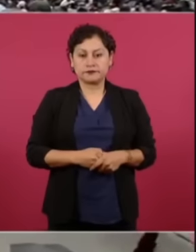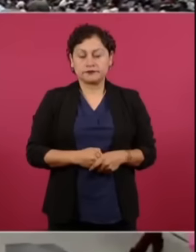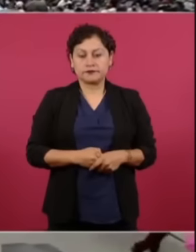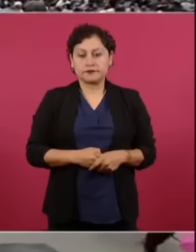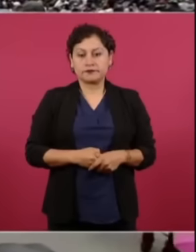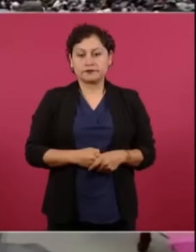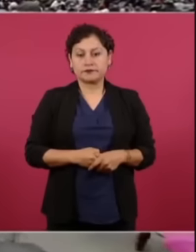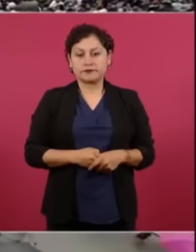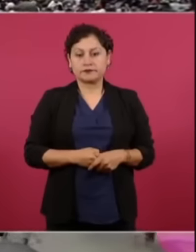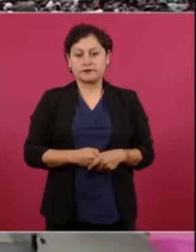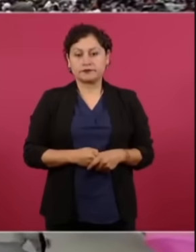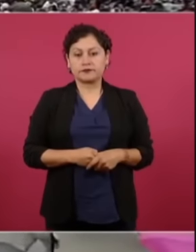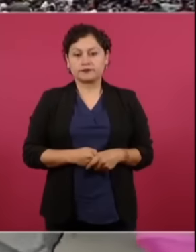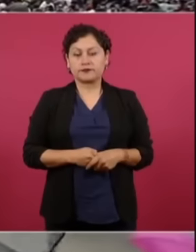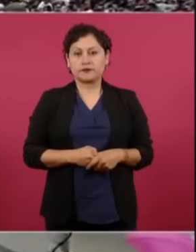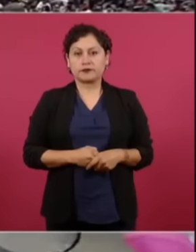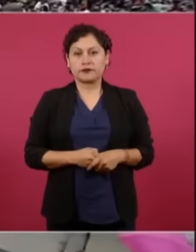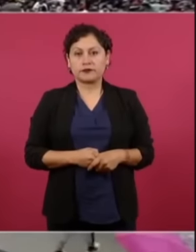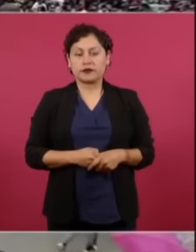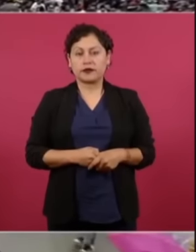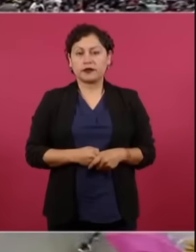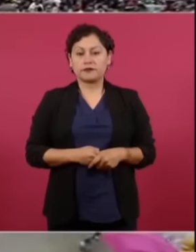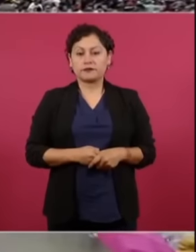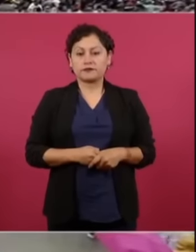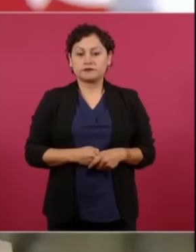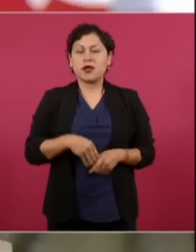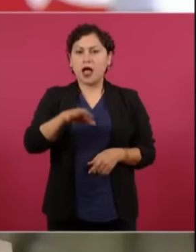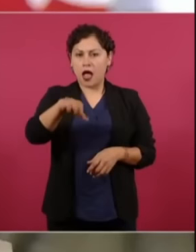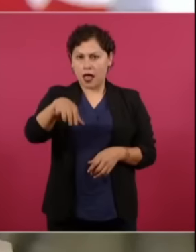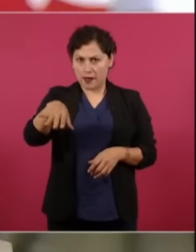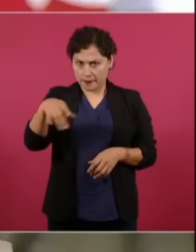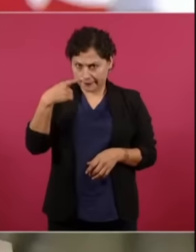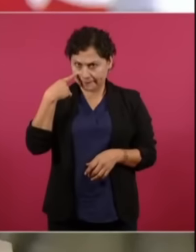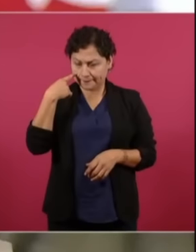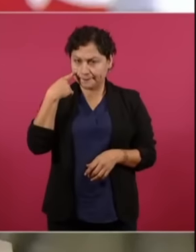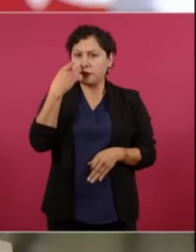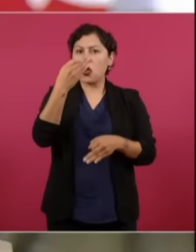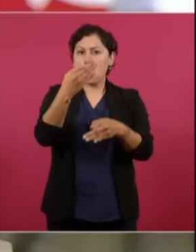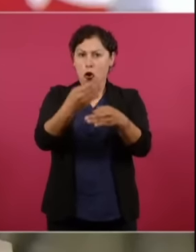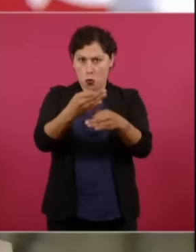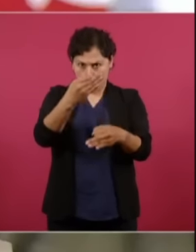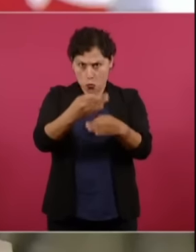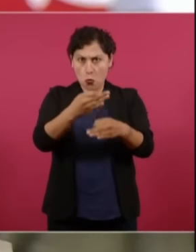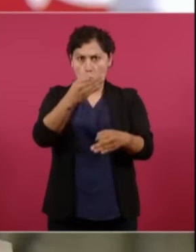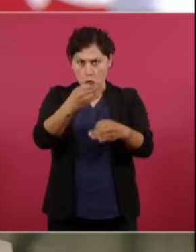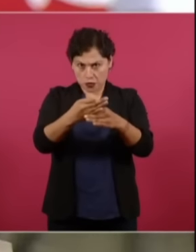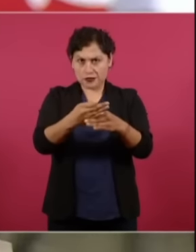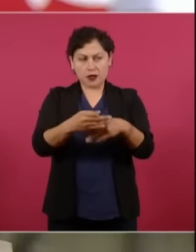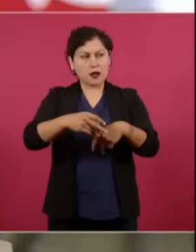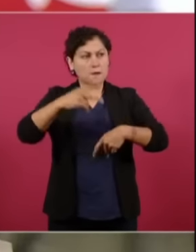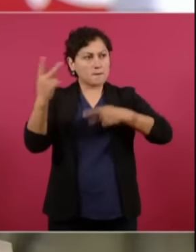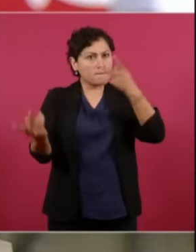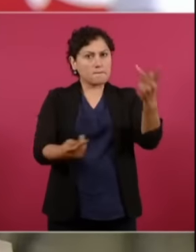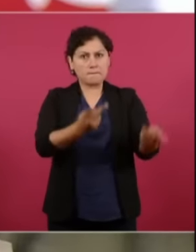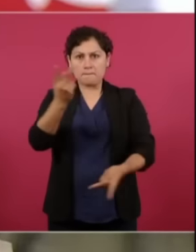a ver aquí vamos a hacer una consulta aunque